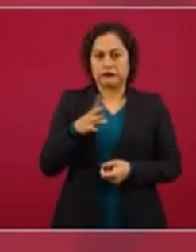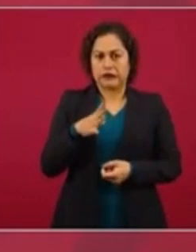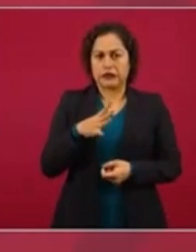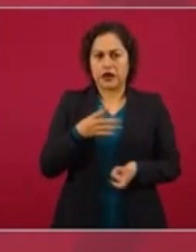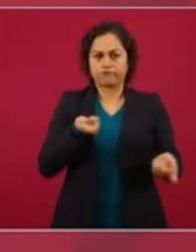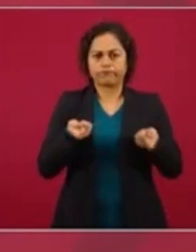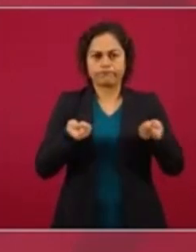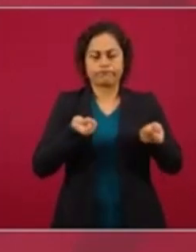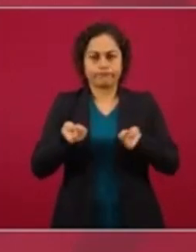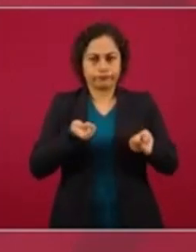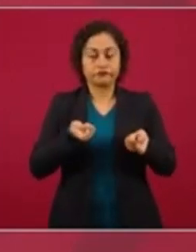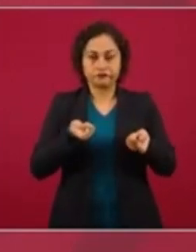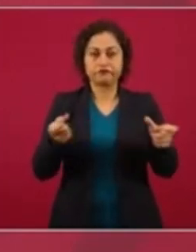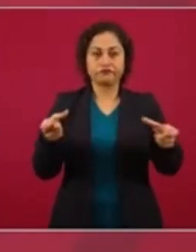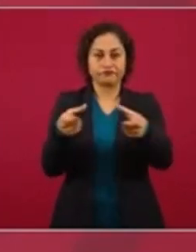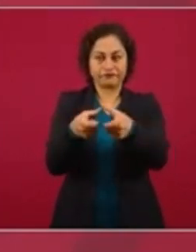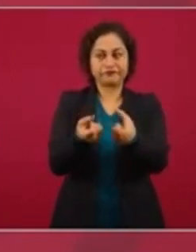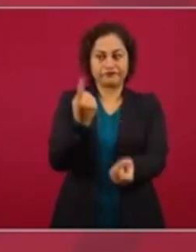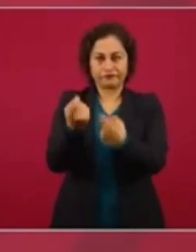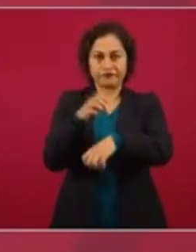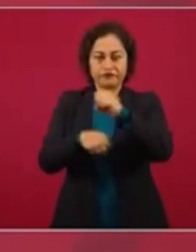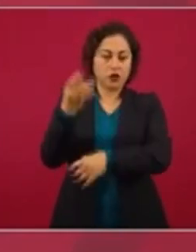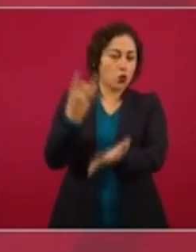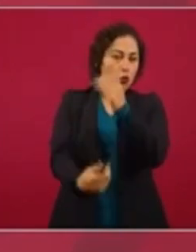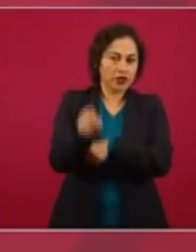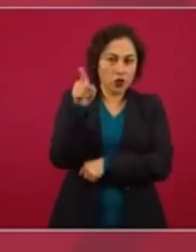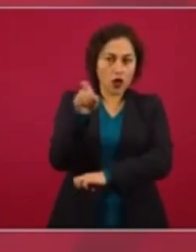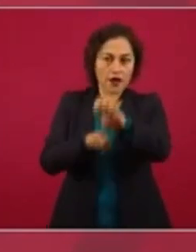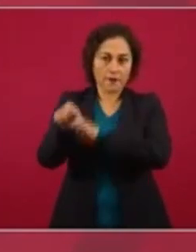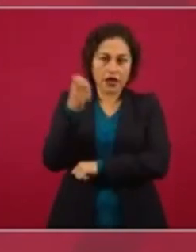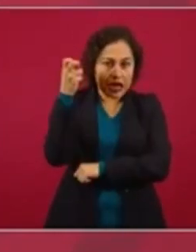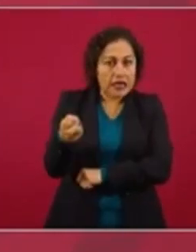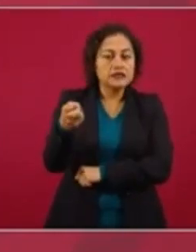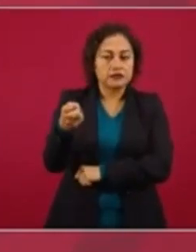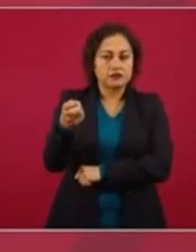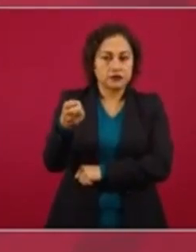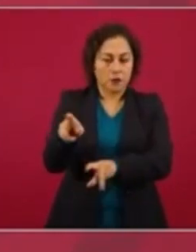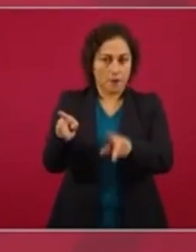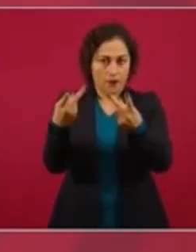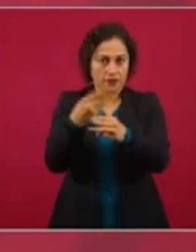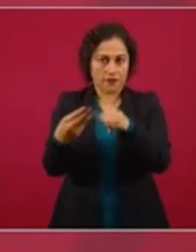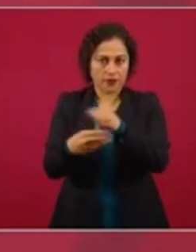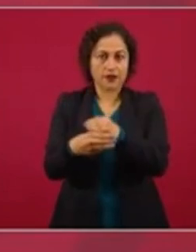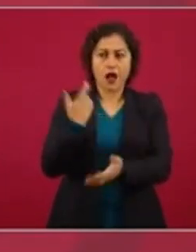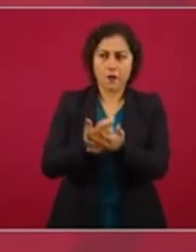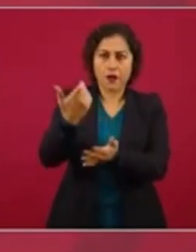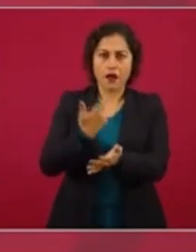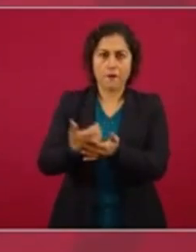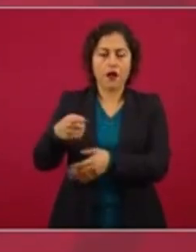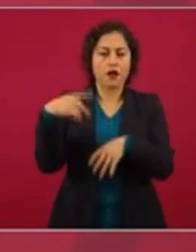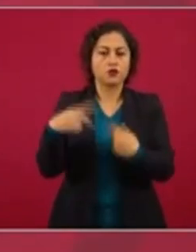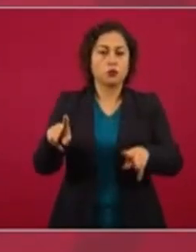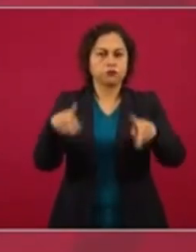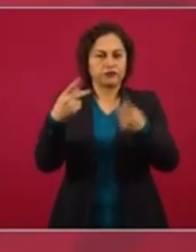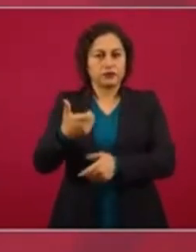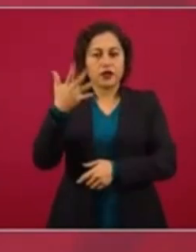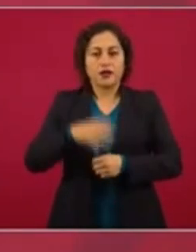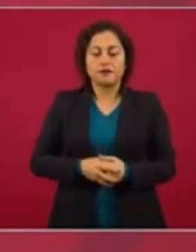de sólo ellos vender el material, la piedra. Cuando controlaban